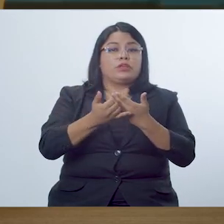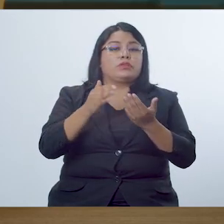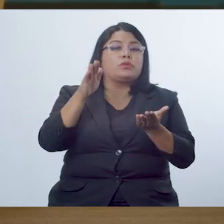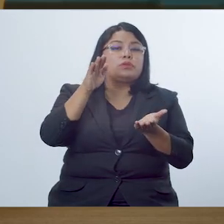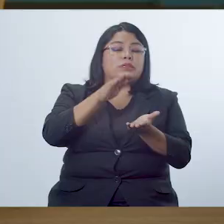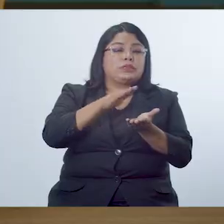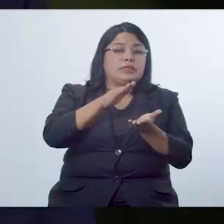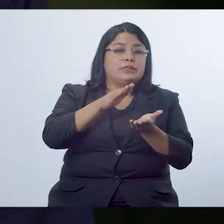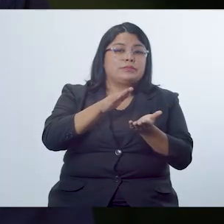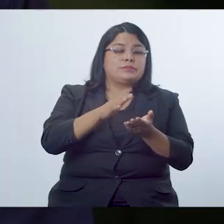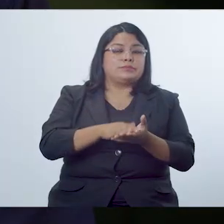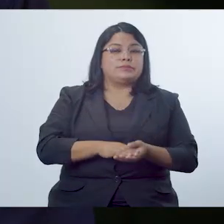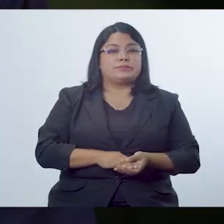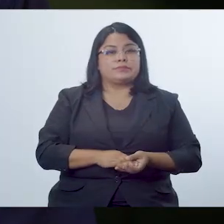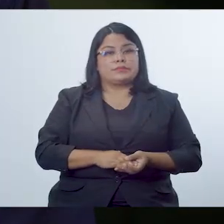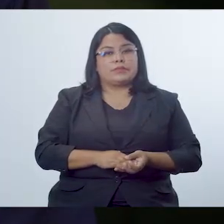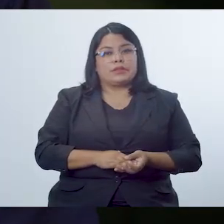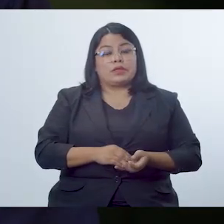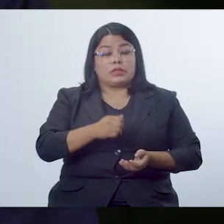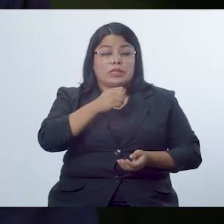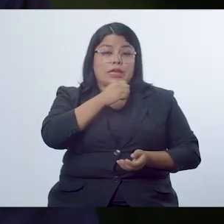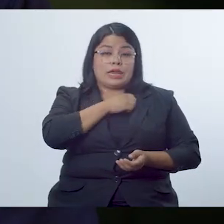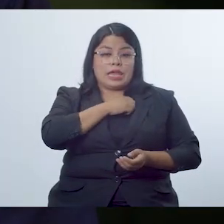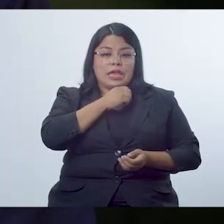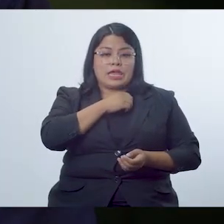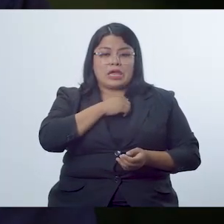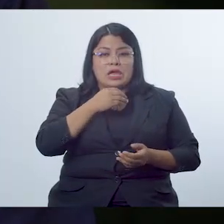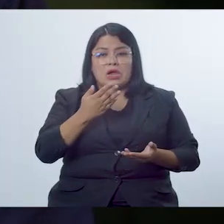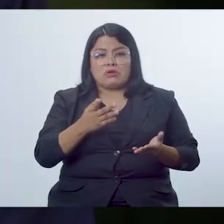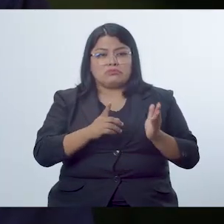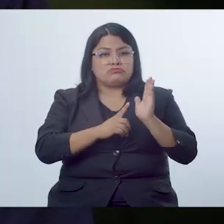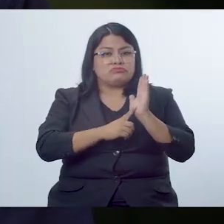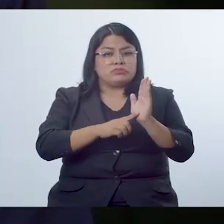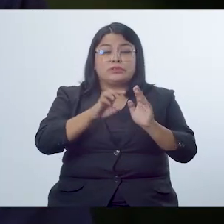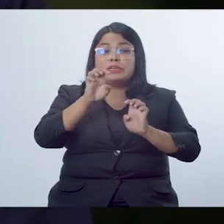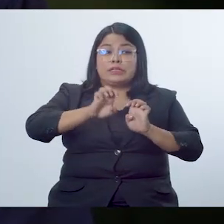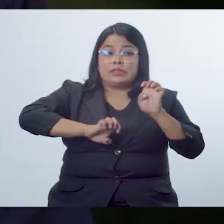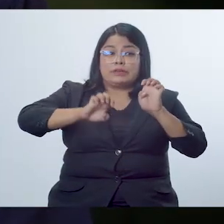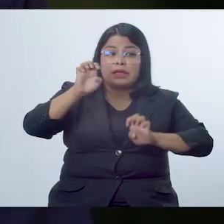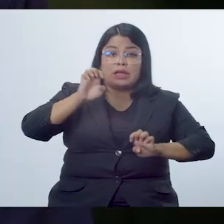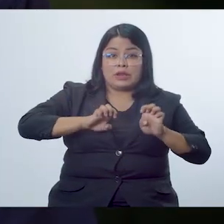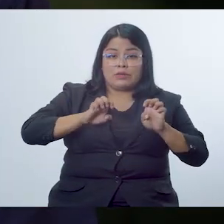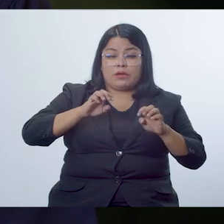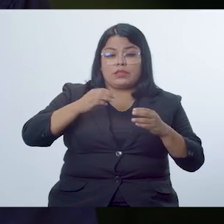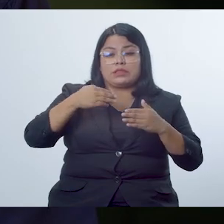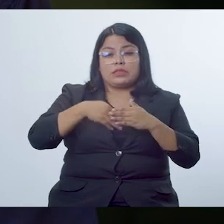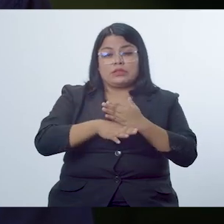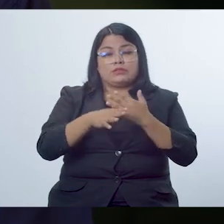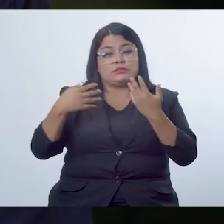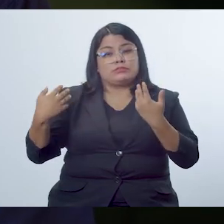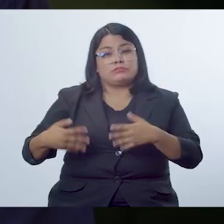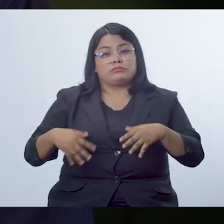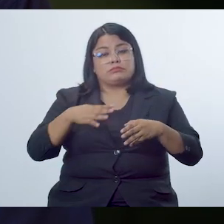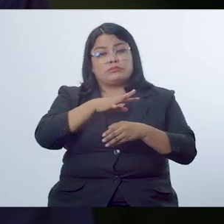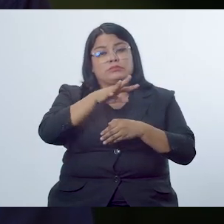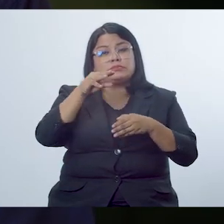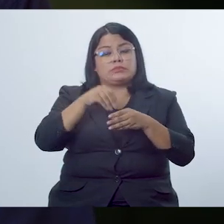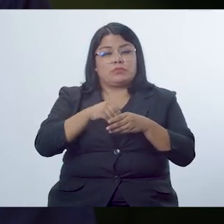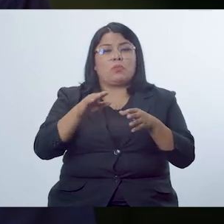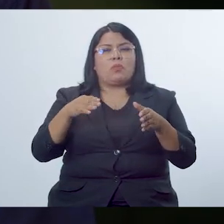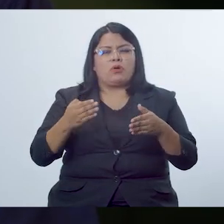de unidad. Ese producto de unidad es la evidencia que puede ser incluso evaluada como parte de actividades